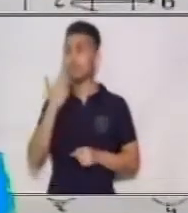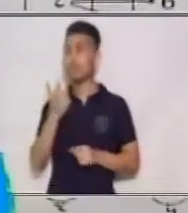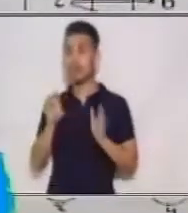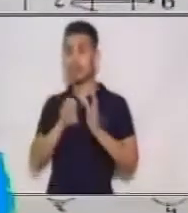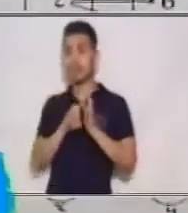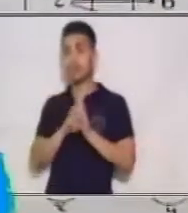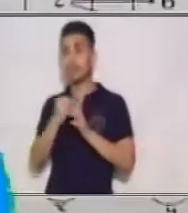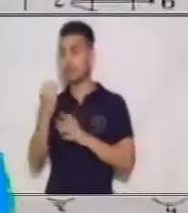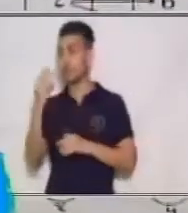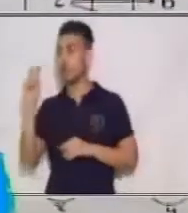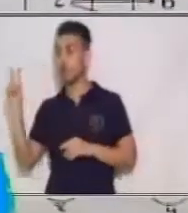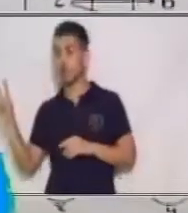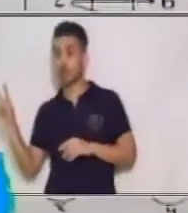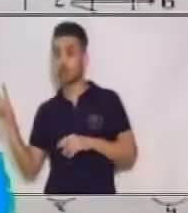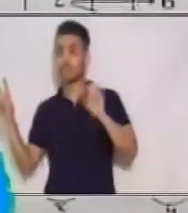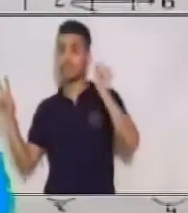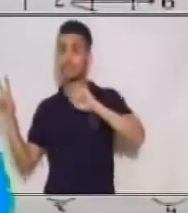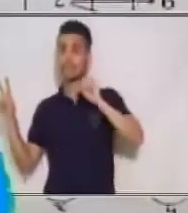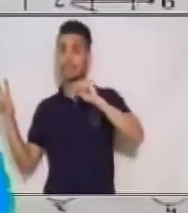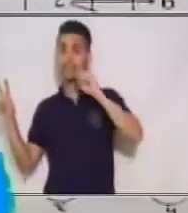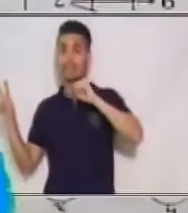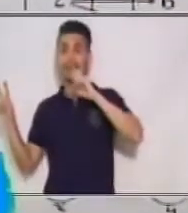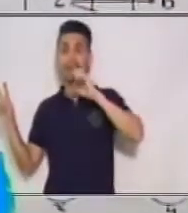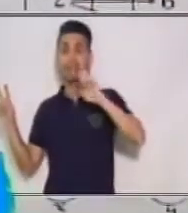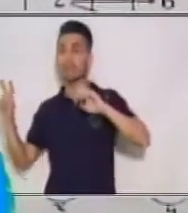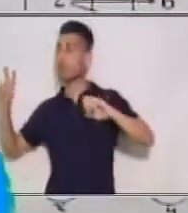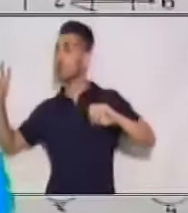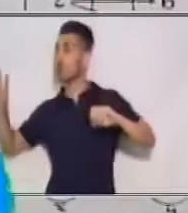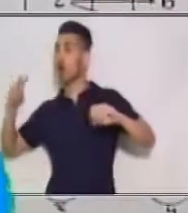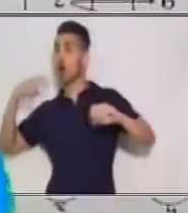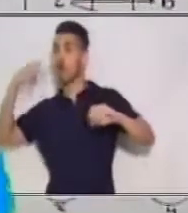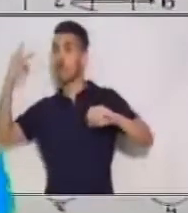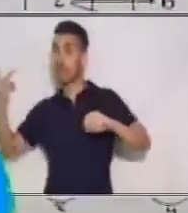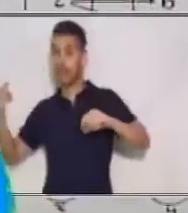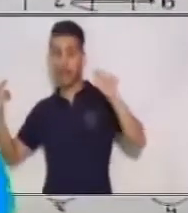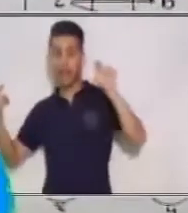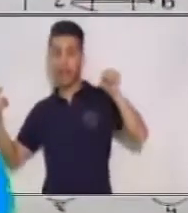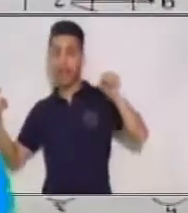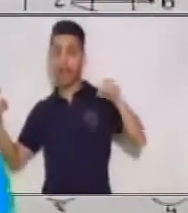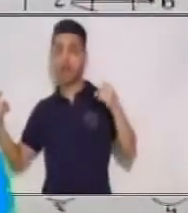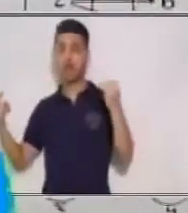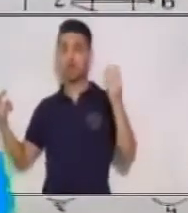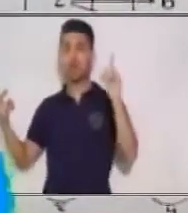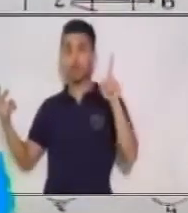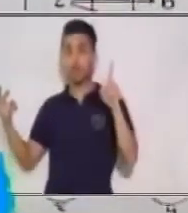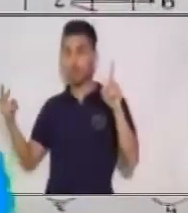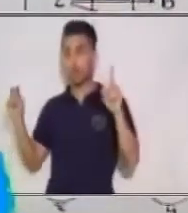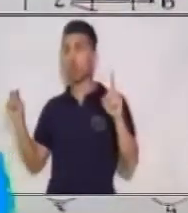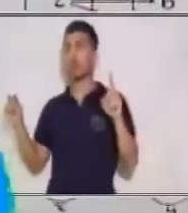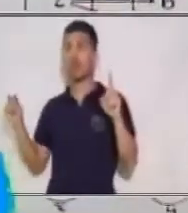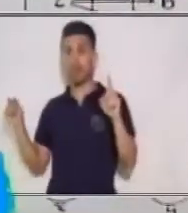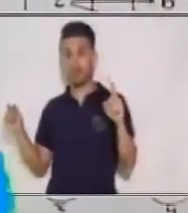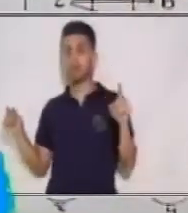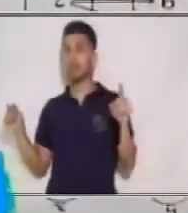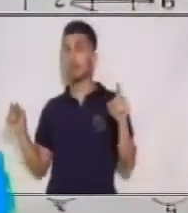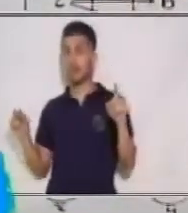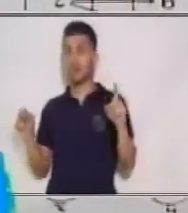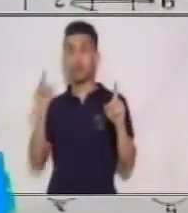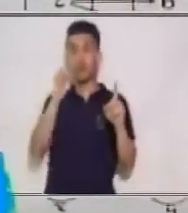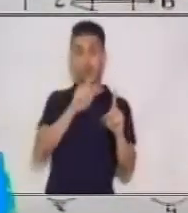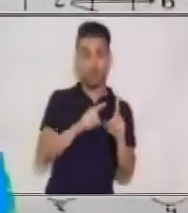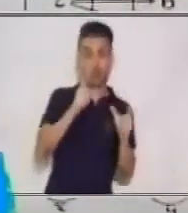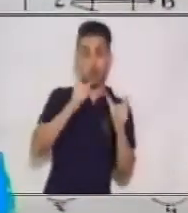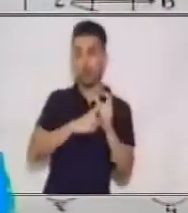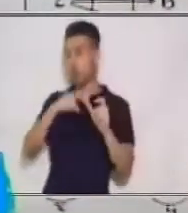Entonces, sí puedo establecer esa relación. Puedo relacionar a 1 con 2 porque 2 es el